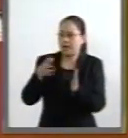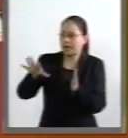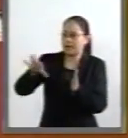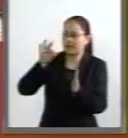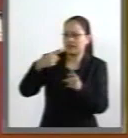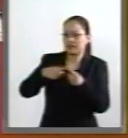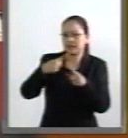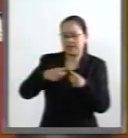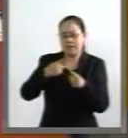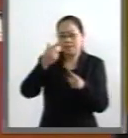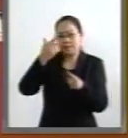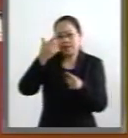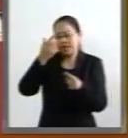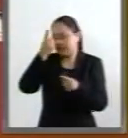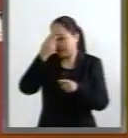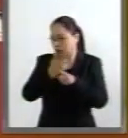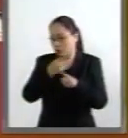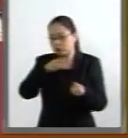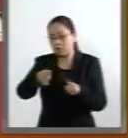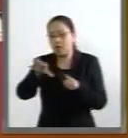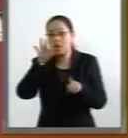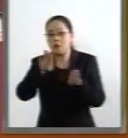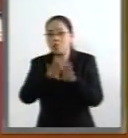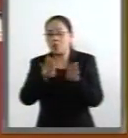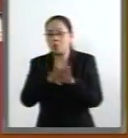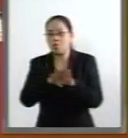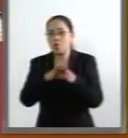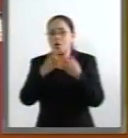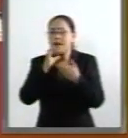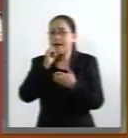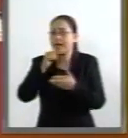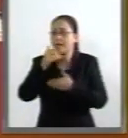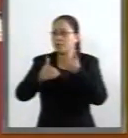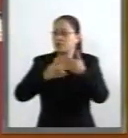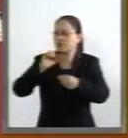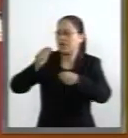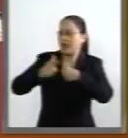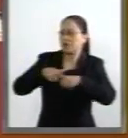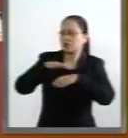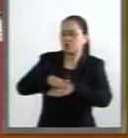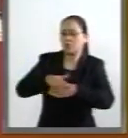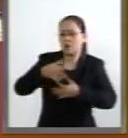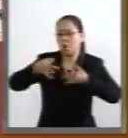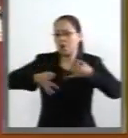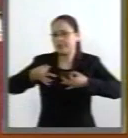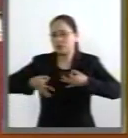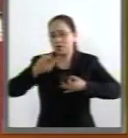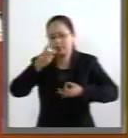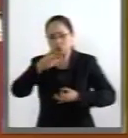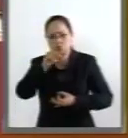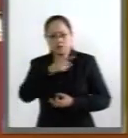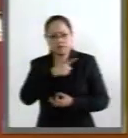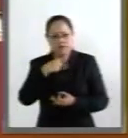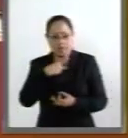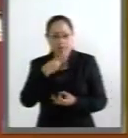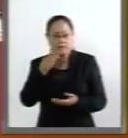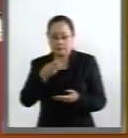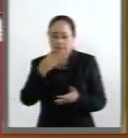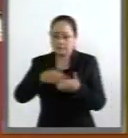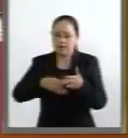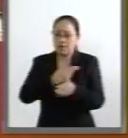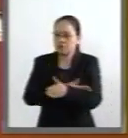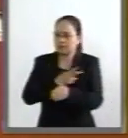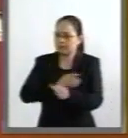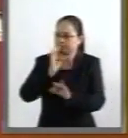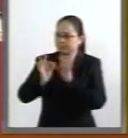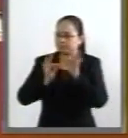Nacionales de Salud en cuanto a que no debe tener procesos pendientes con la justicia. Aunque la elección